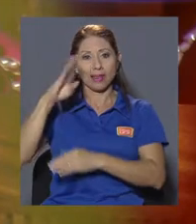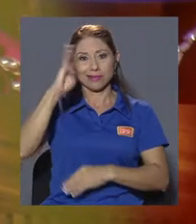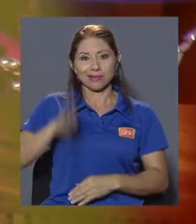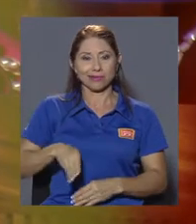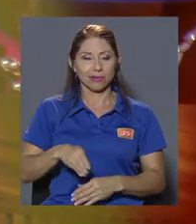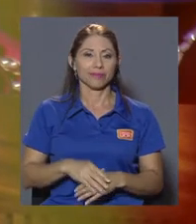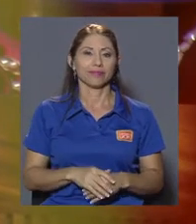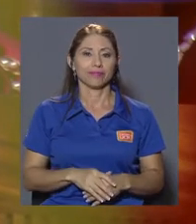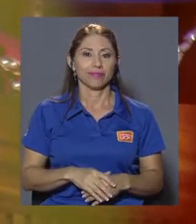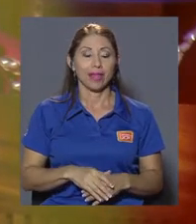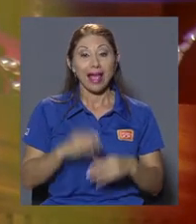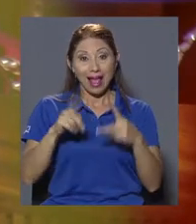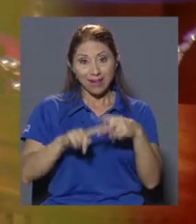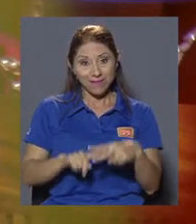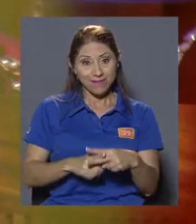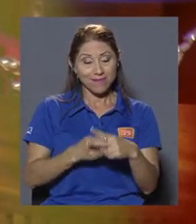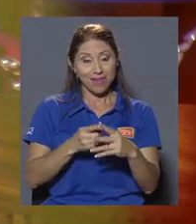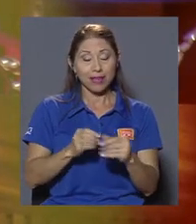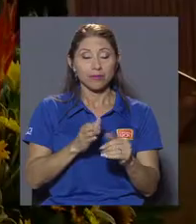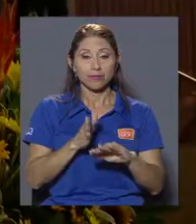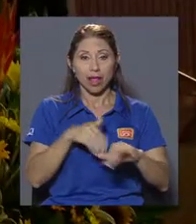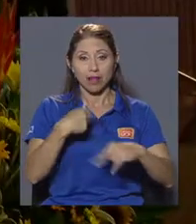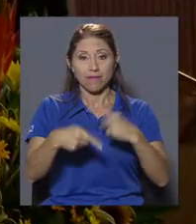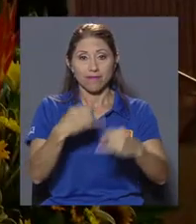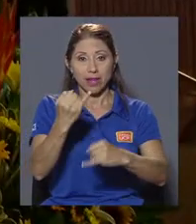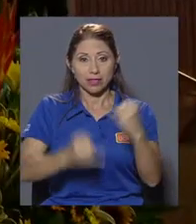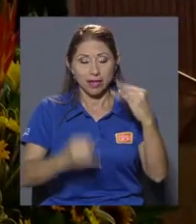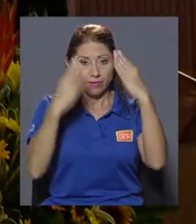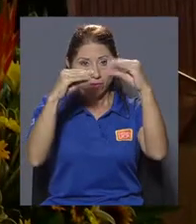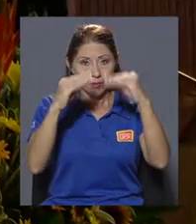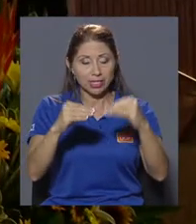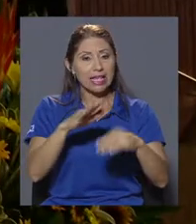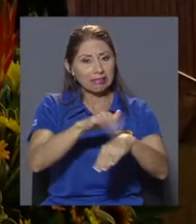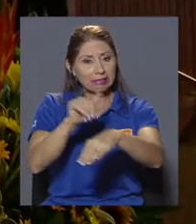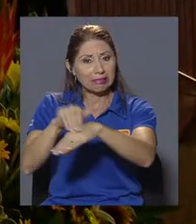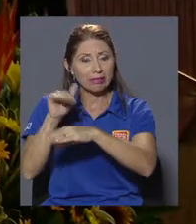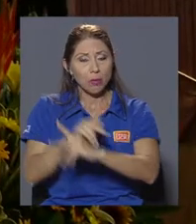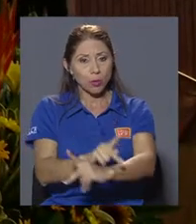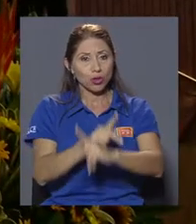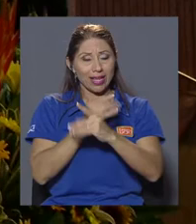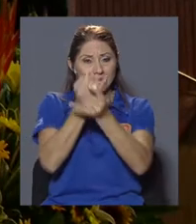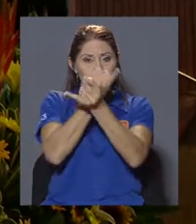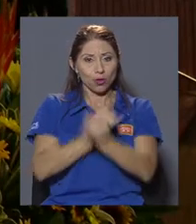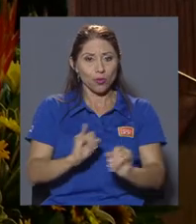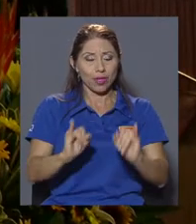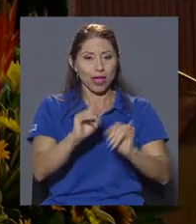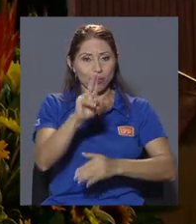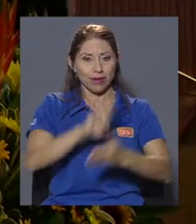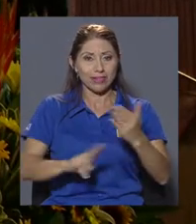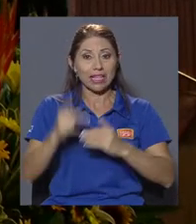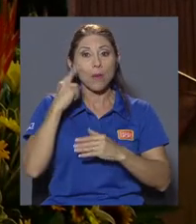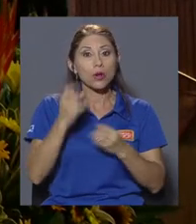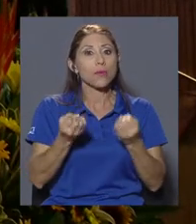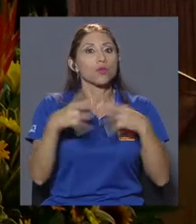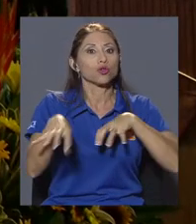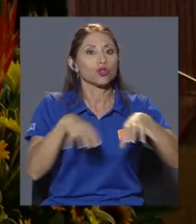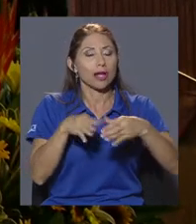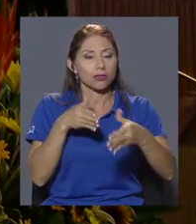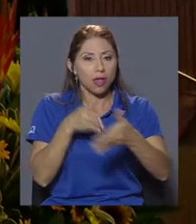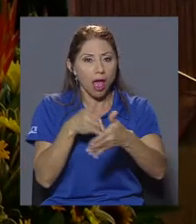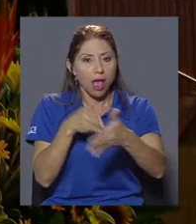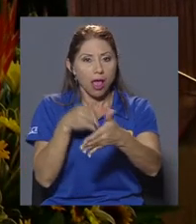institución. Al finalizar su informe, hizo un llamado para proteger la autonomía universitaria contra los actos que la acechan.